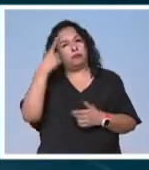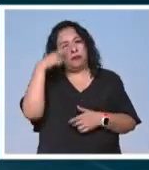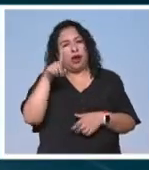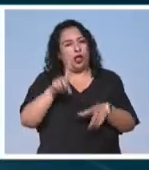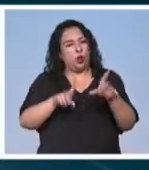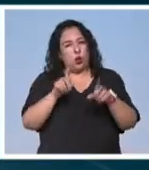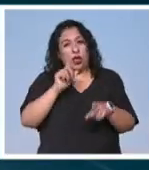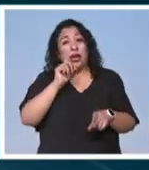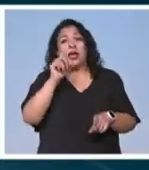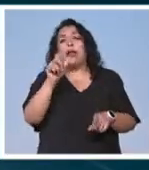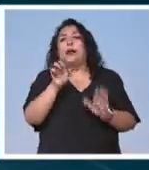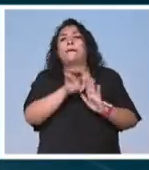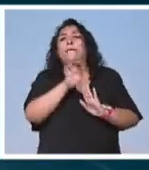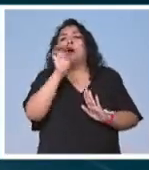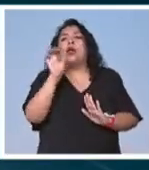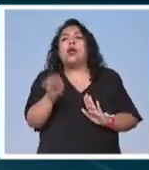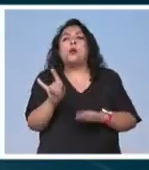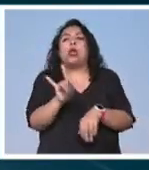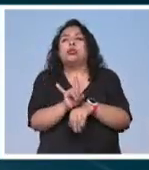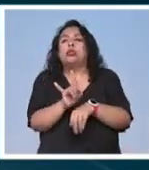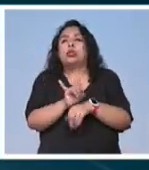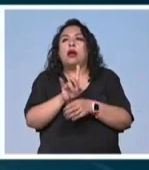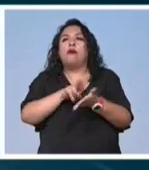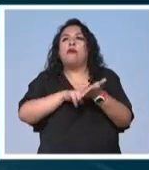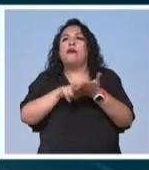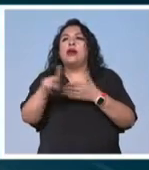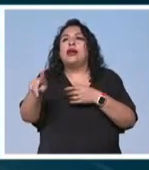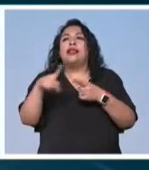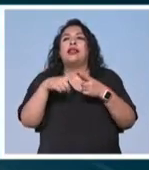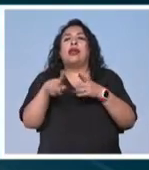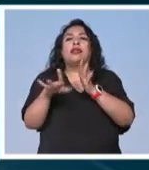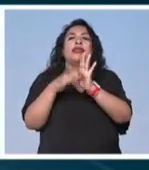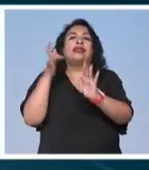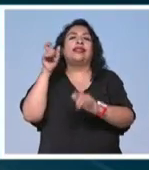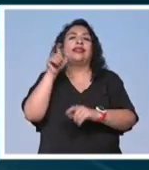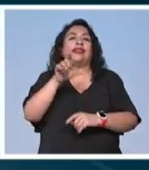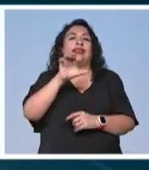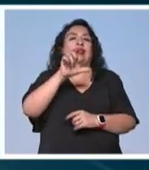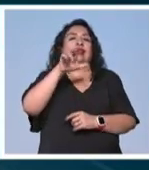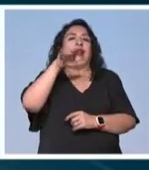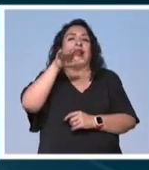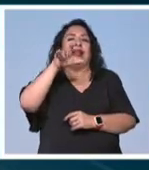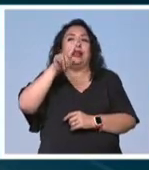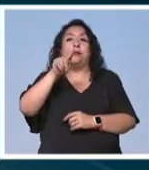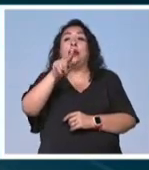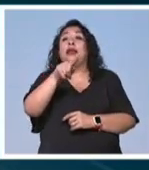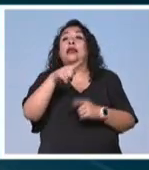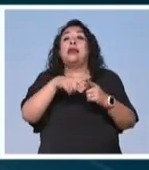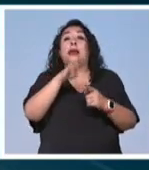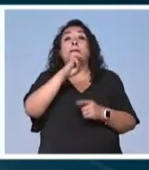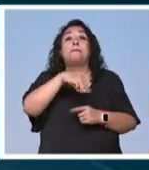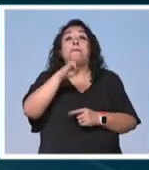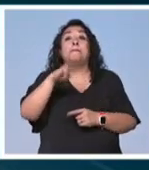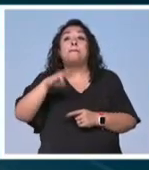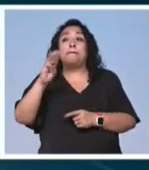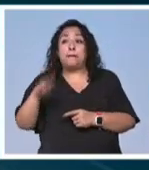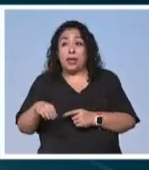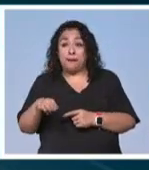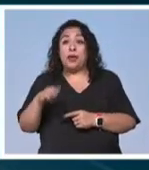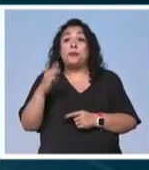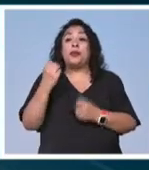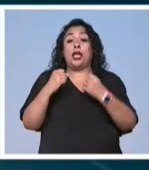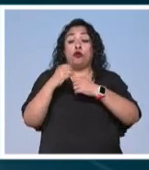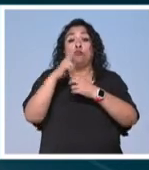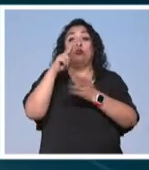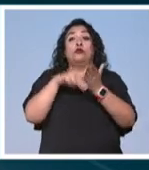quede duda un ejemplo de maquillaje verde tomado de el caso de McDonald's que en